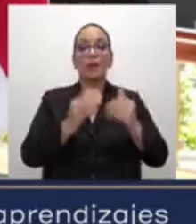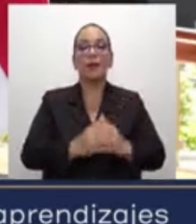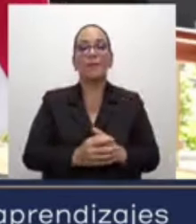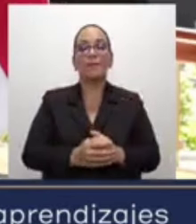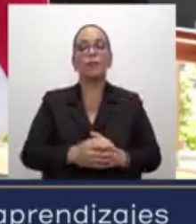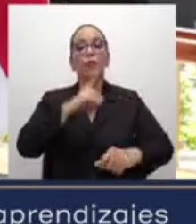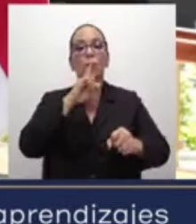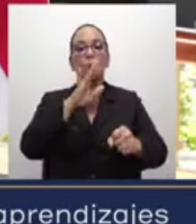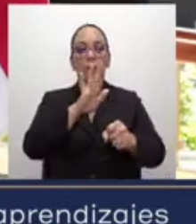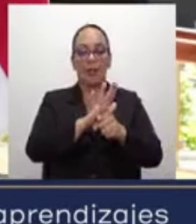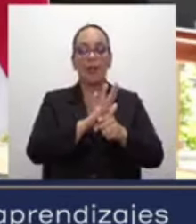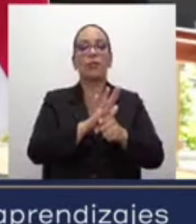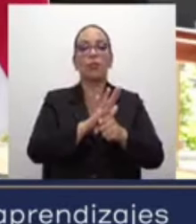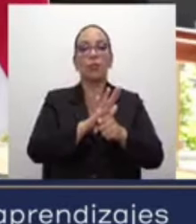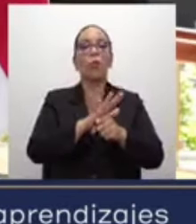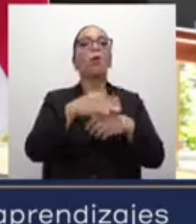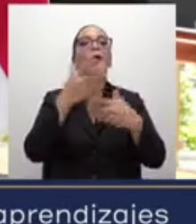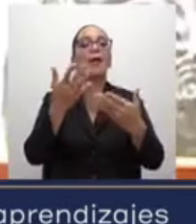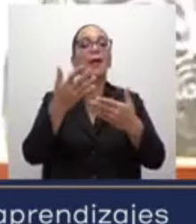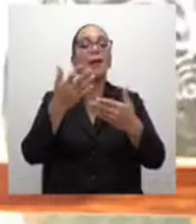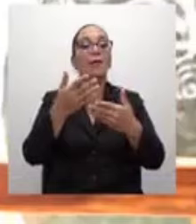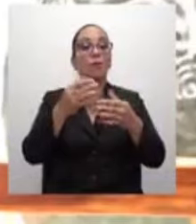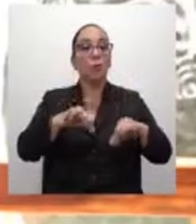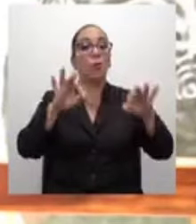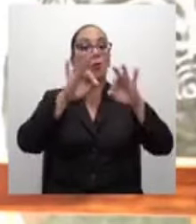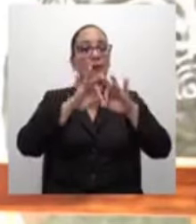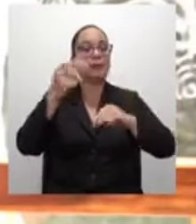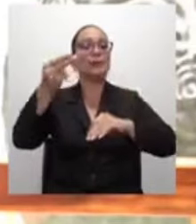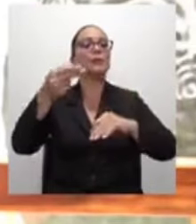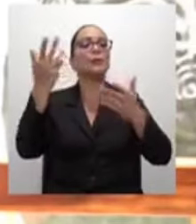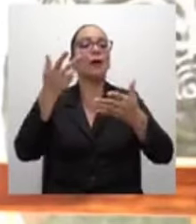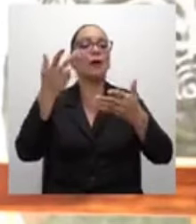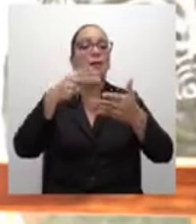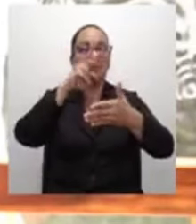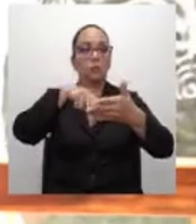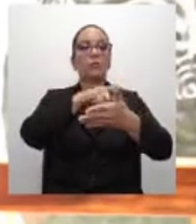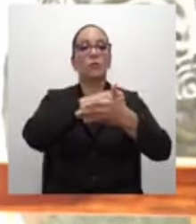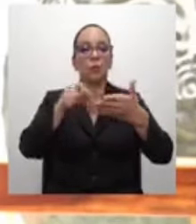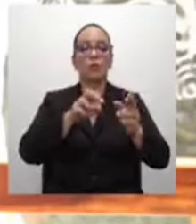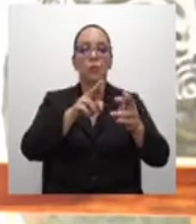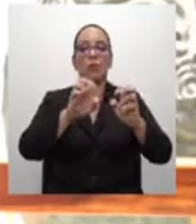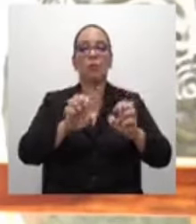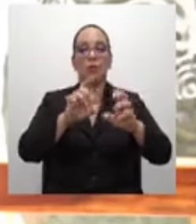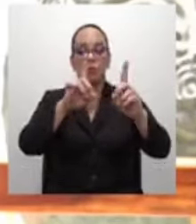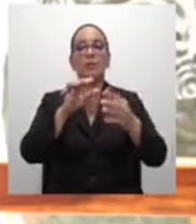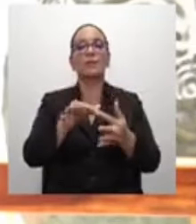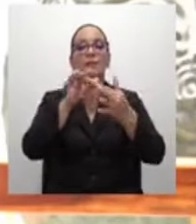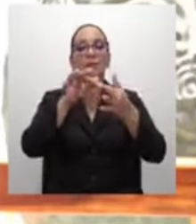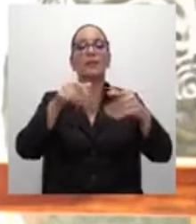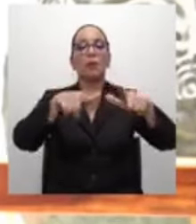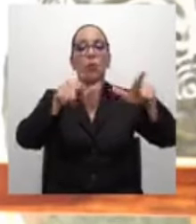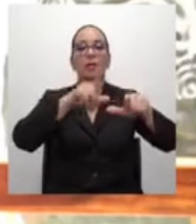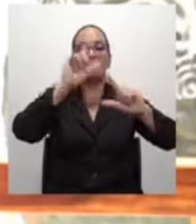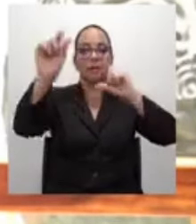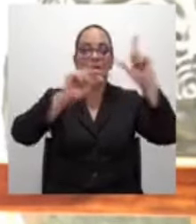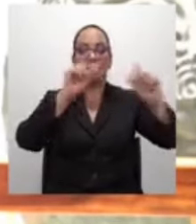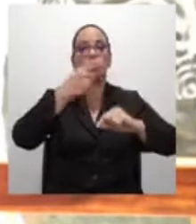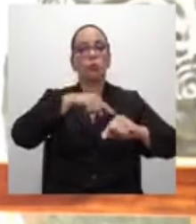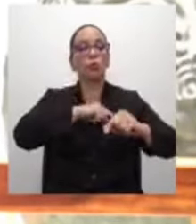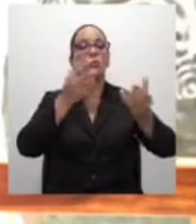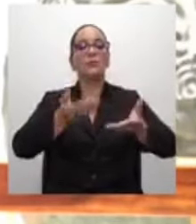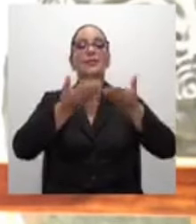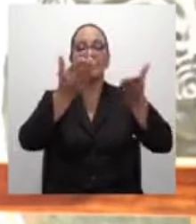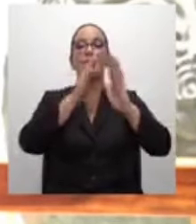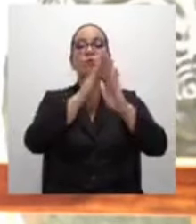cumpliendo con el hito de lectura y escritura de la ruta de la educación, sobre todo en zonas rurales. Estamos dotando de